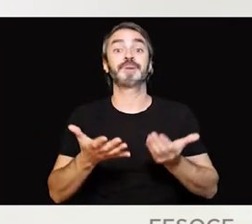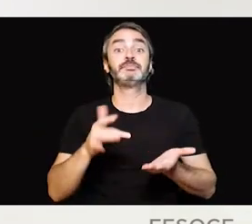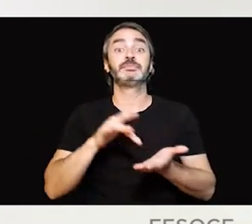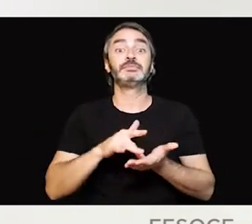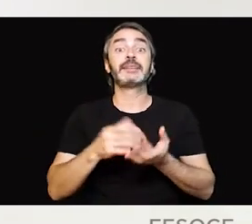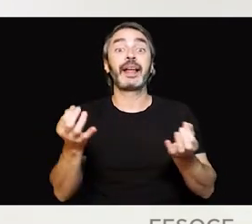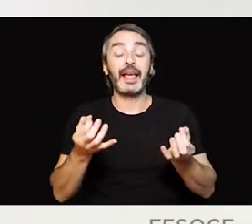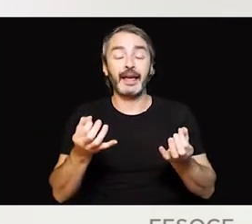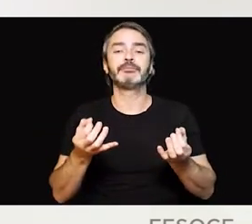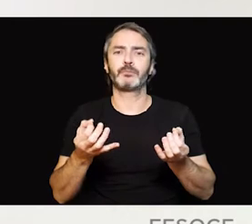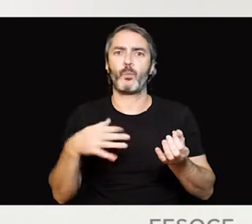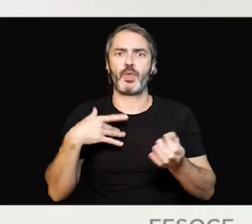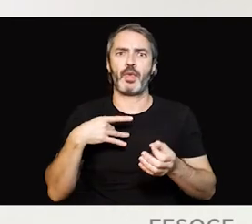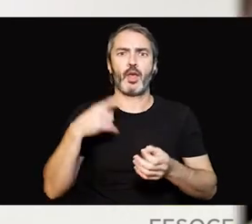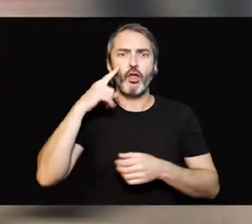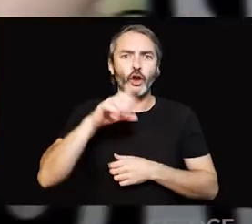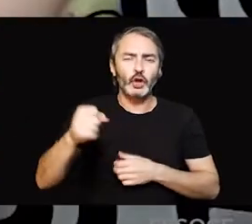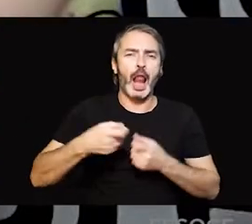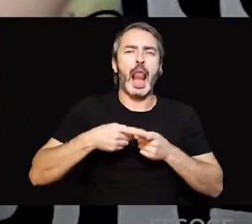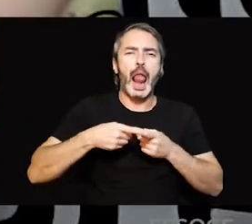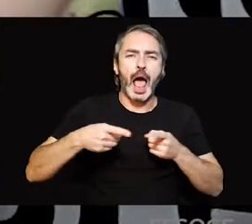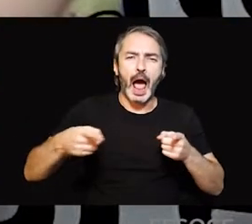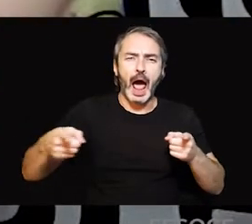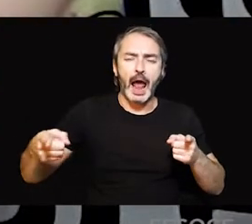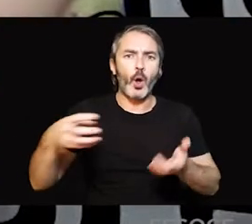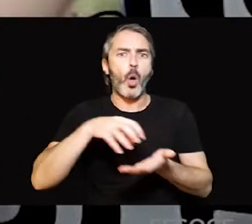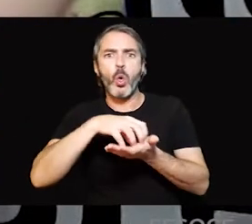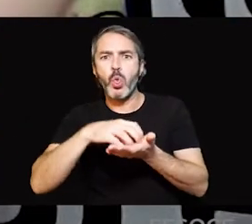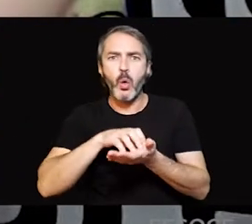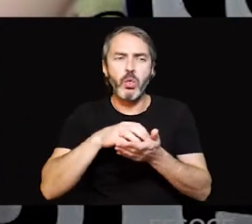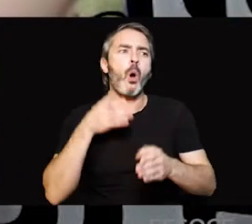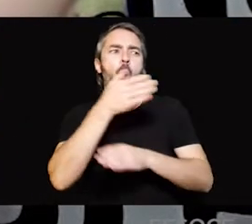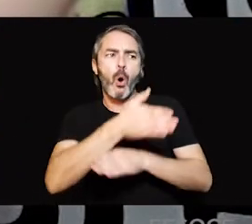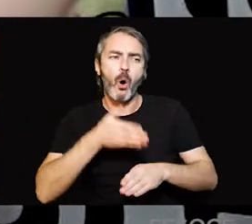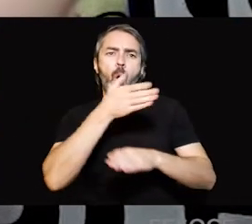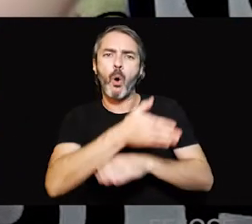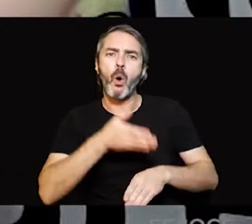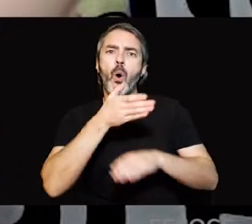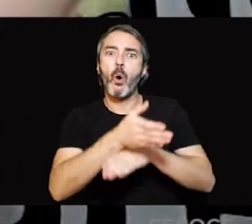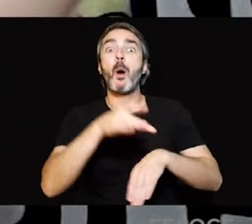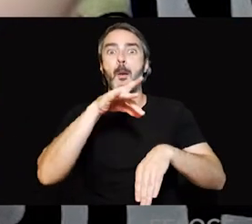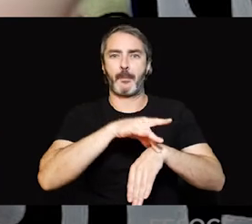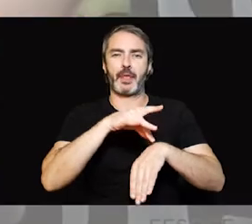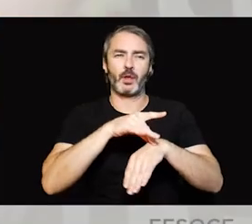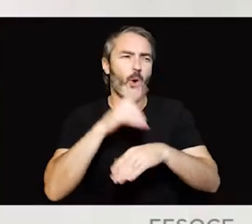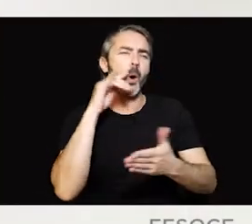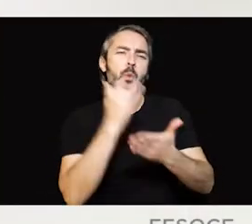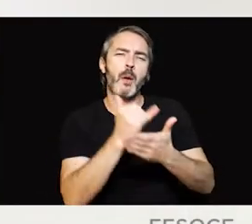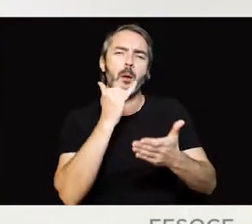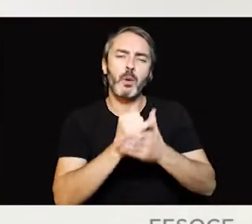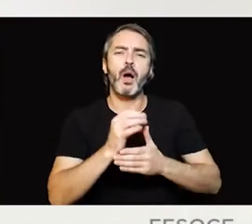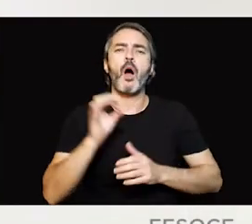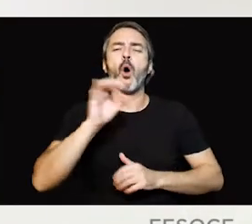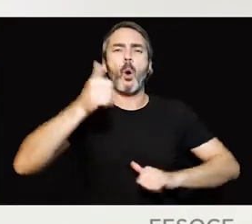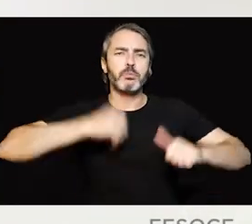casos los diagnósticos pueden ser largos y llenos de incertidumbre. Se pueden necesitar innumerables visitas médicas para hacer pruebas, para hacer